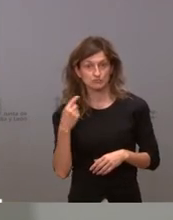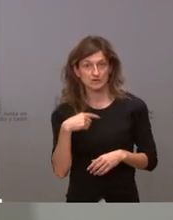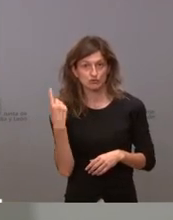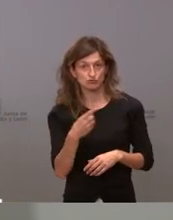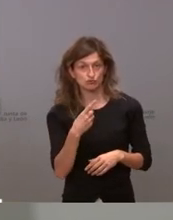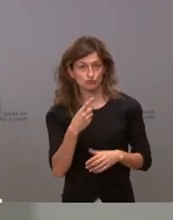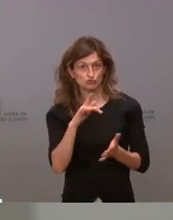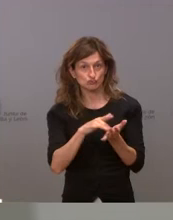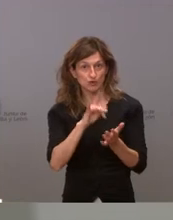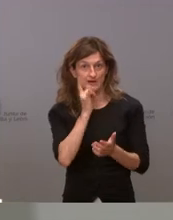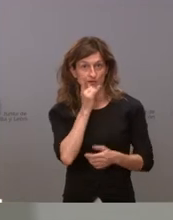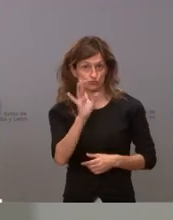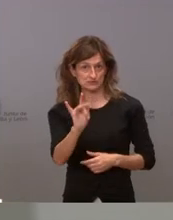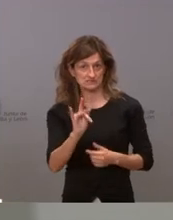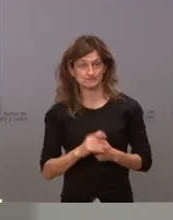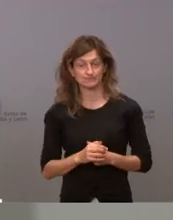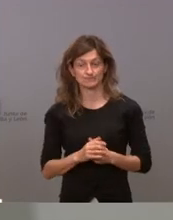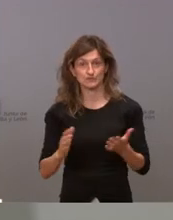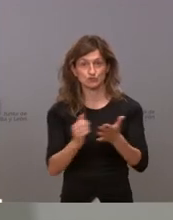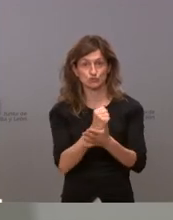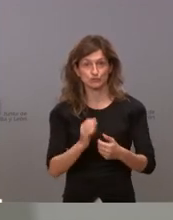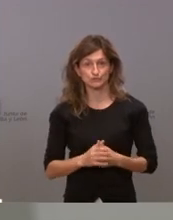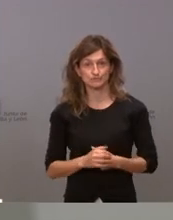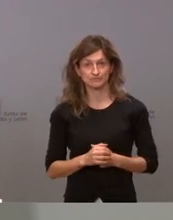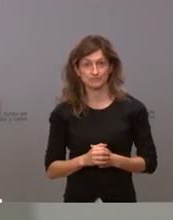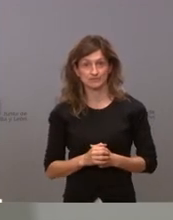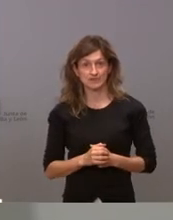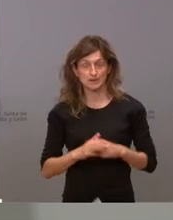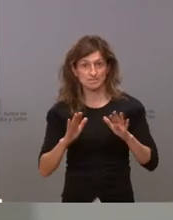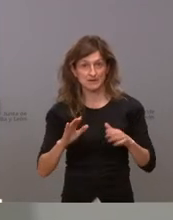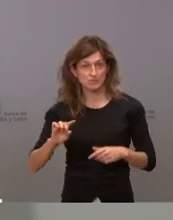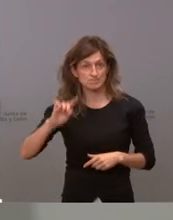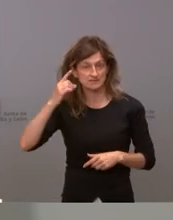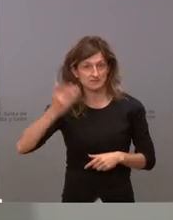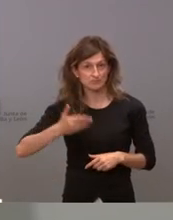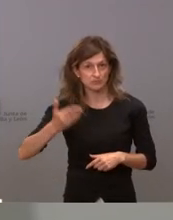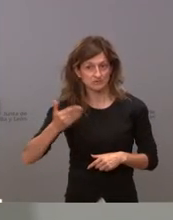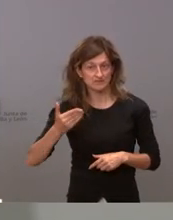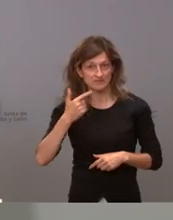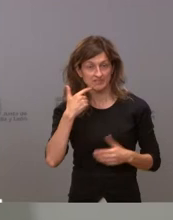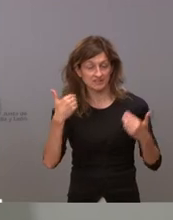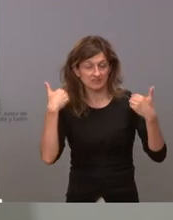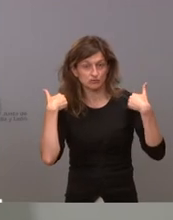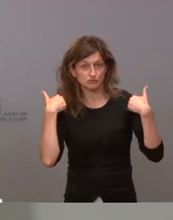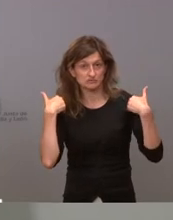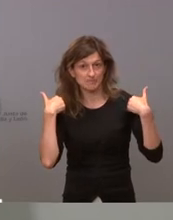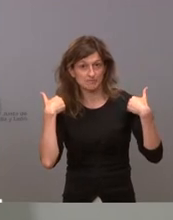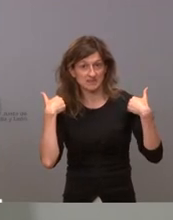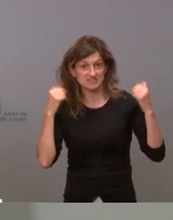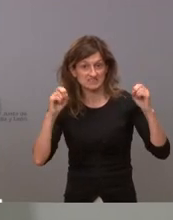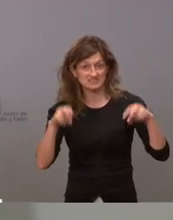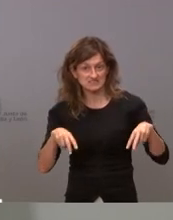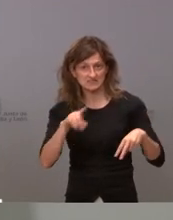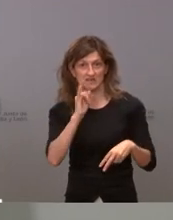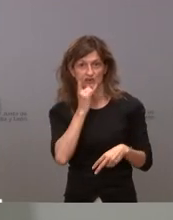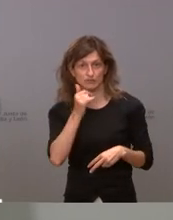cometido errores sí todos pero el error más importante es eludir tu responsabilidad y ni siquiera reconocer tus